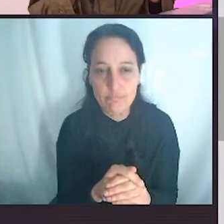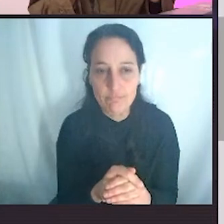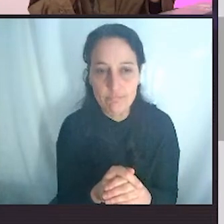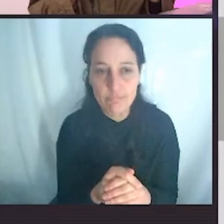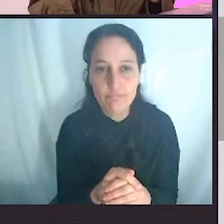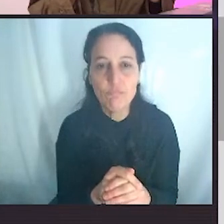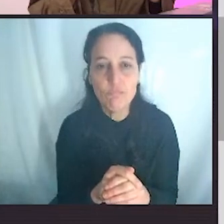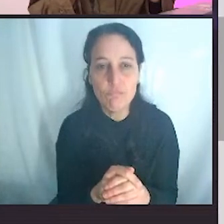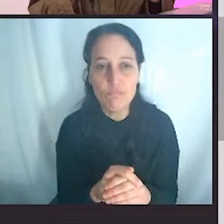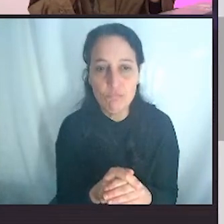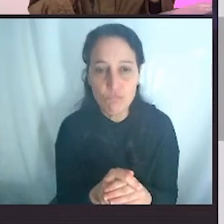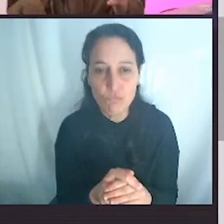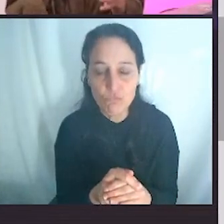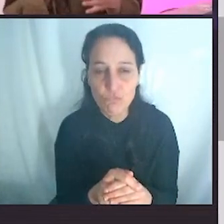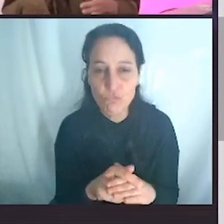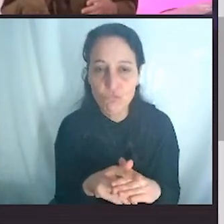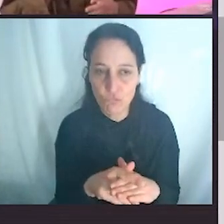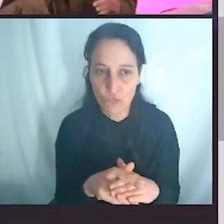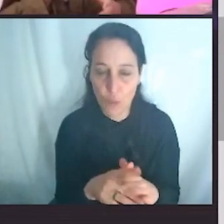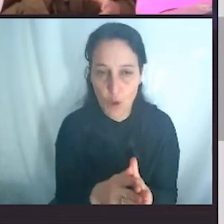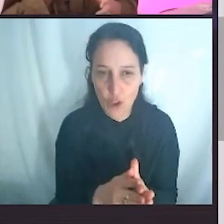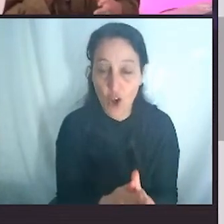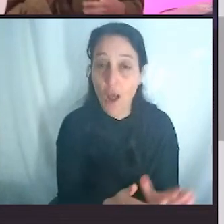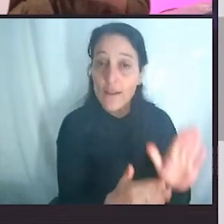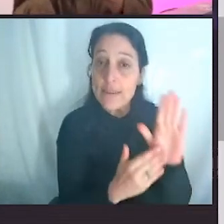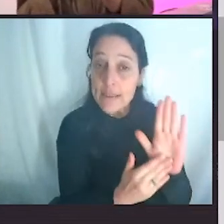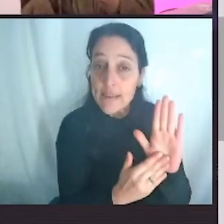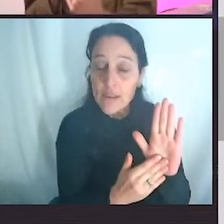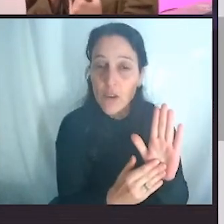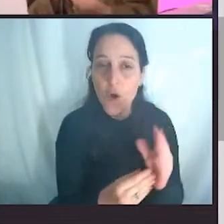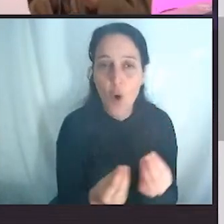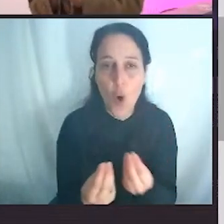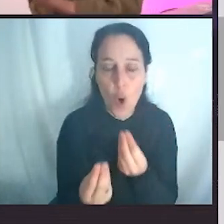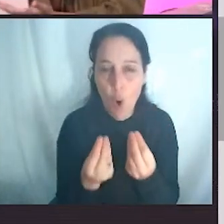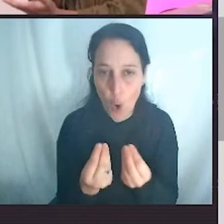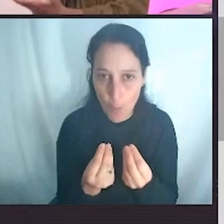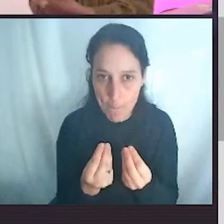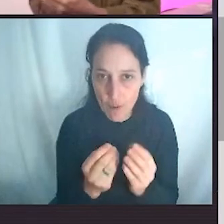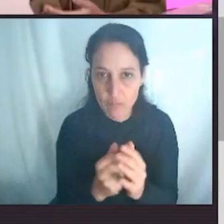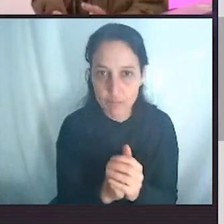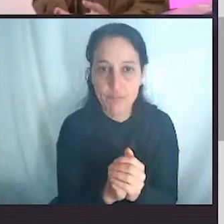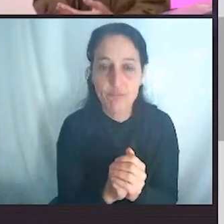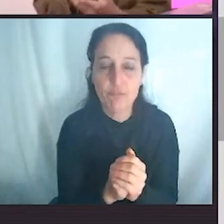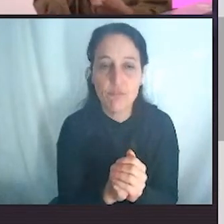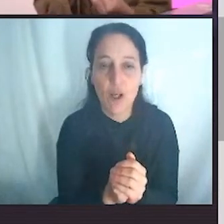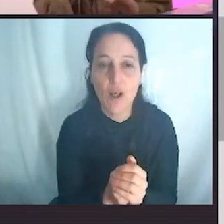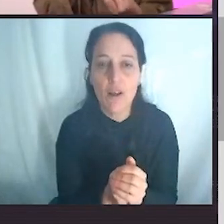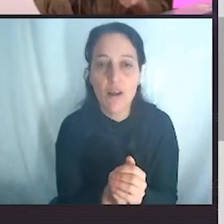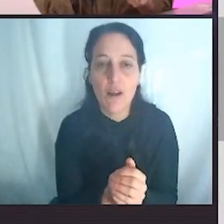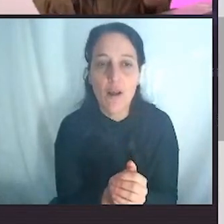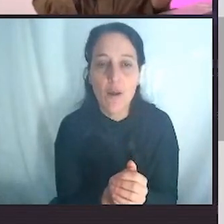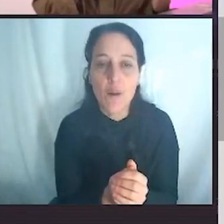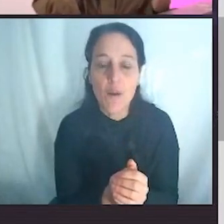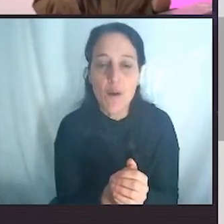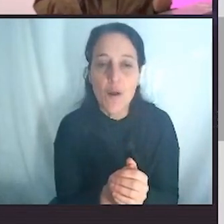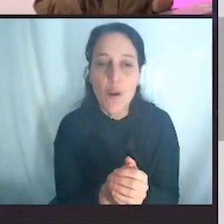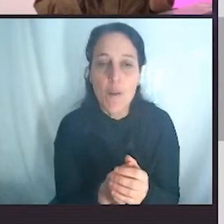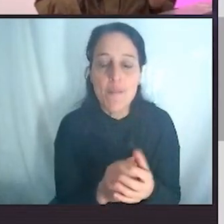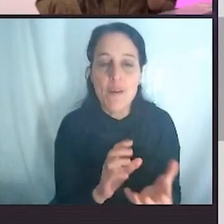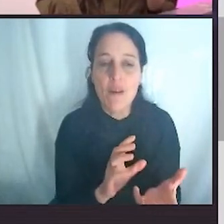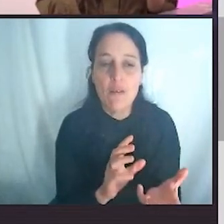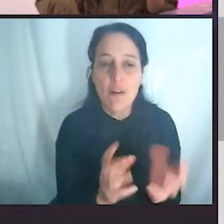publicación la va a validar una red de validación y luego de eso se emite este token que da valor a ese trabajo.